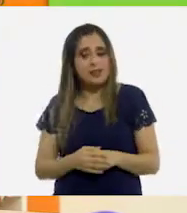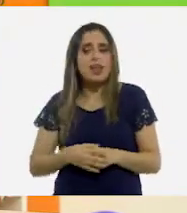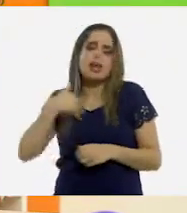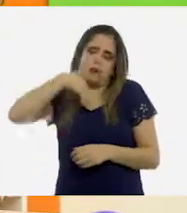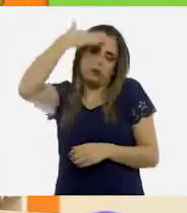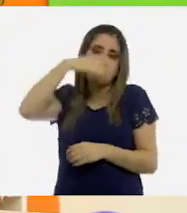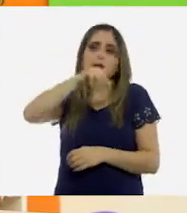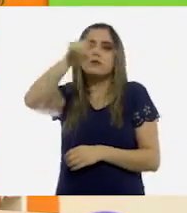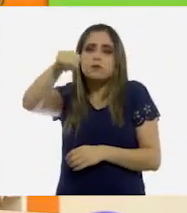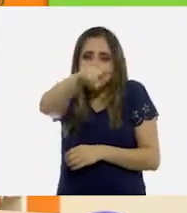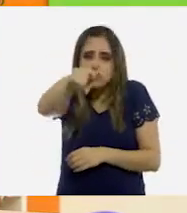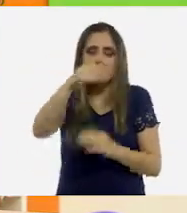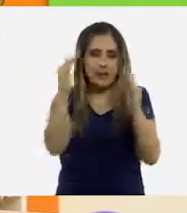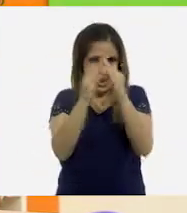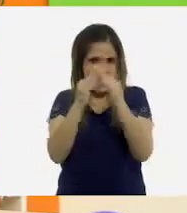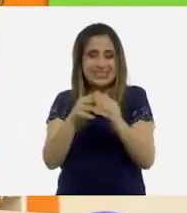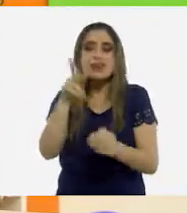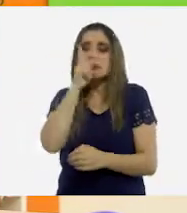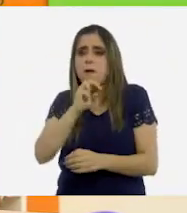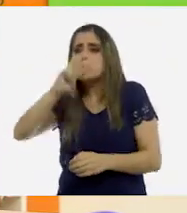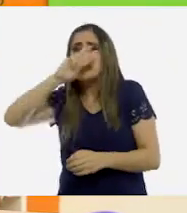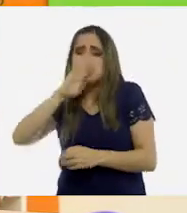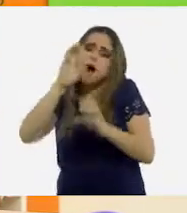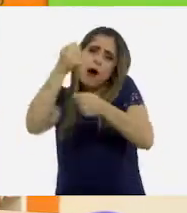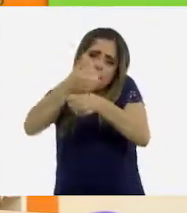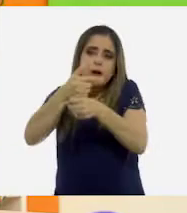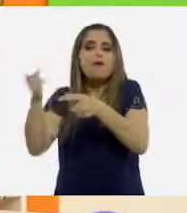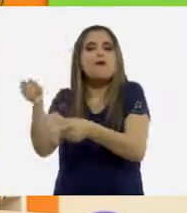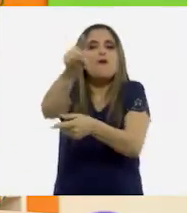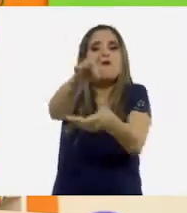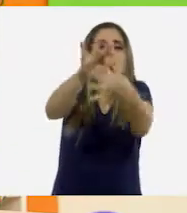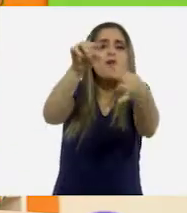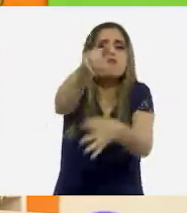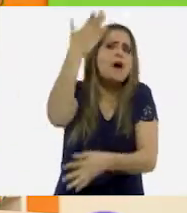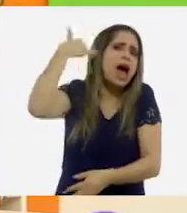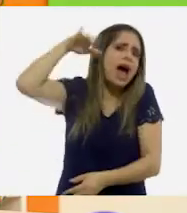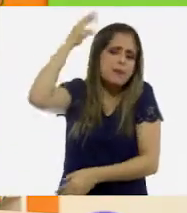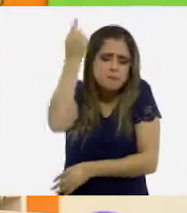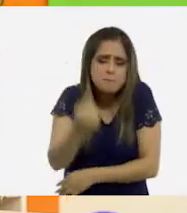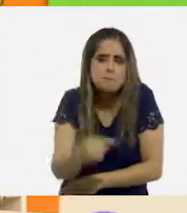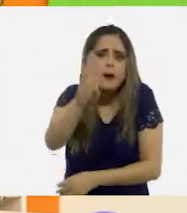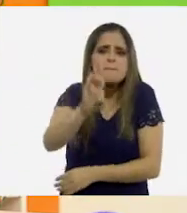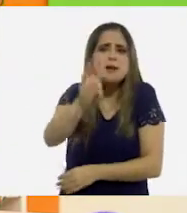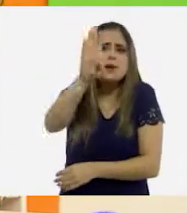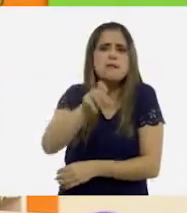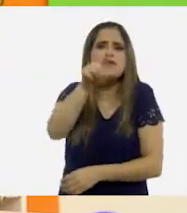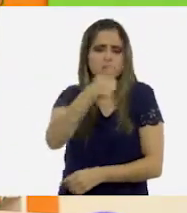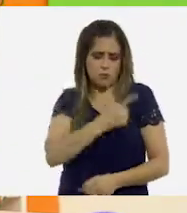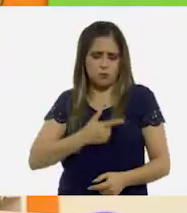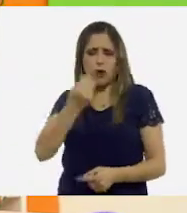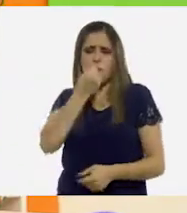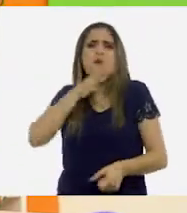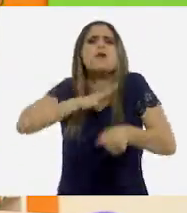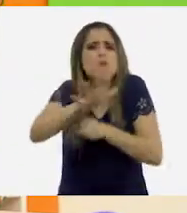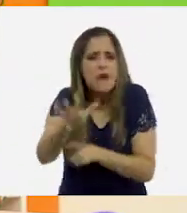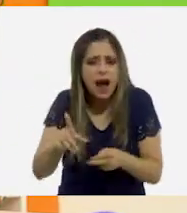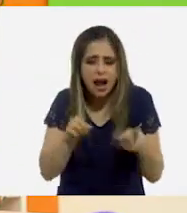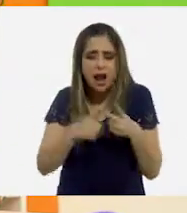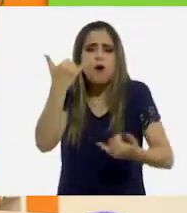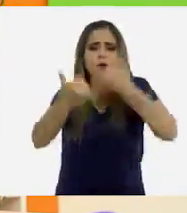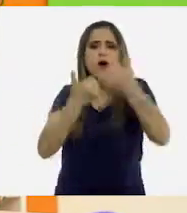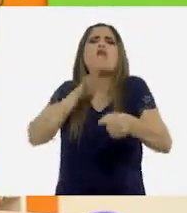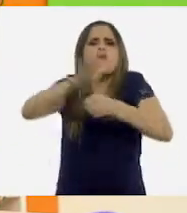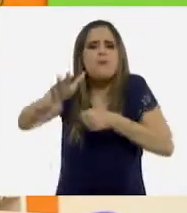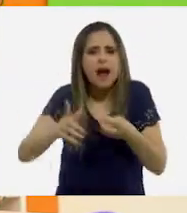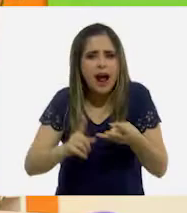a nuestras amigas y amigos en casa les podrán contar qué les gustaba comer o a qué les gustaba jugar o hacer cuando eran